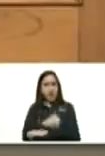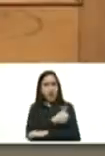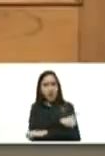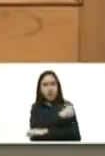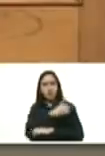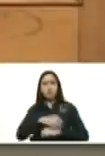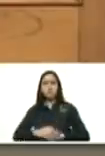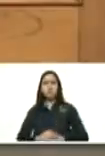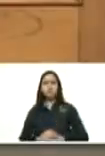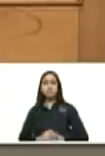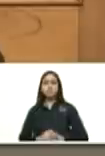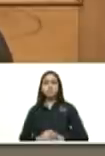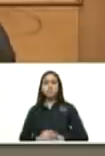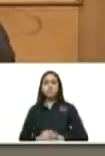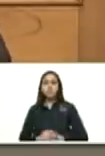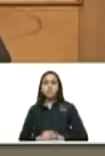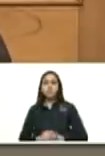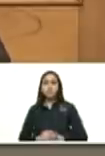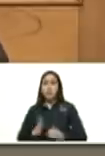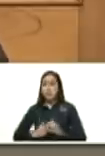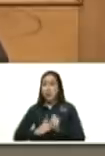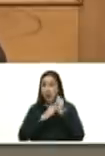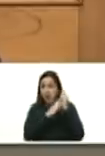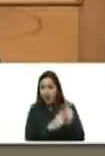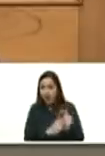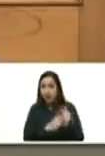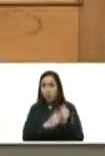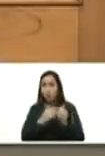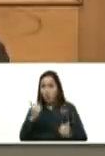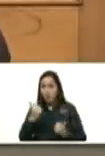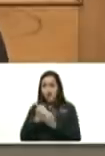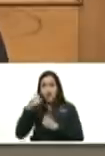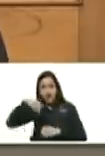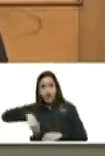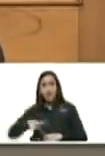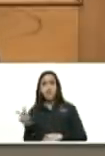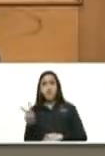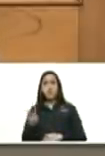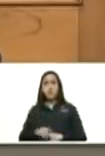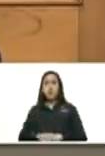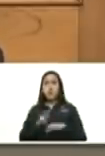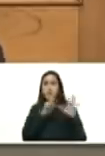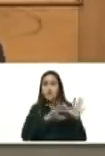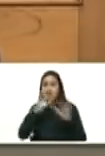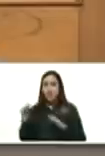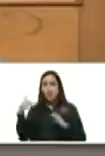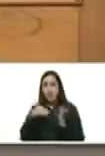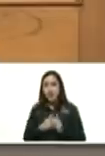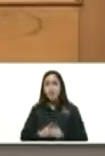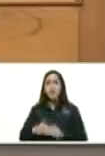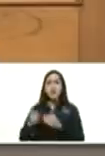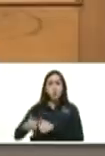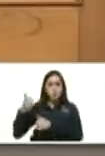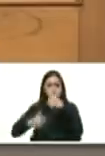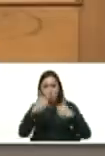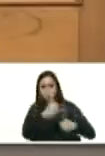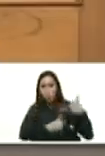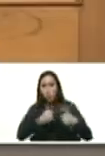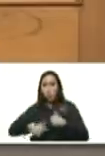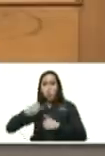para el liderazgo de base de Venezuela con 70 mil candidatos y candidatas